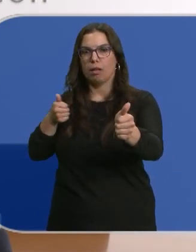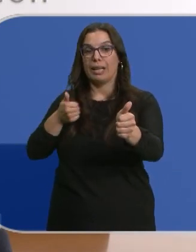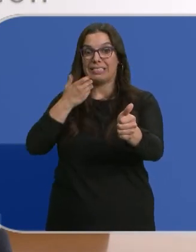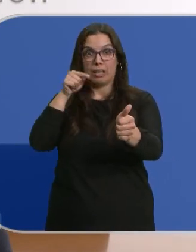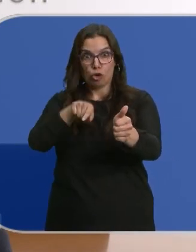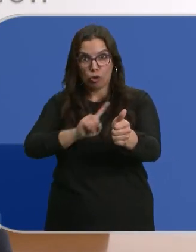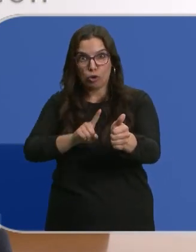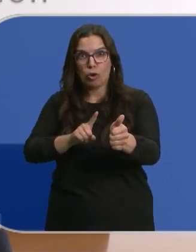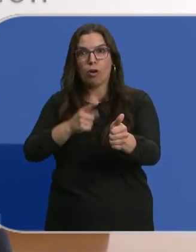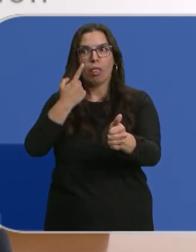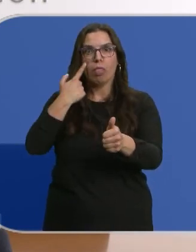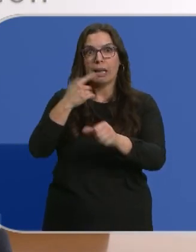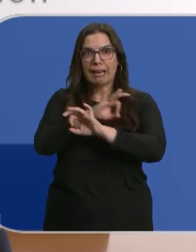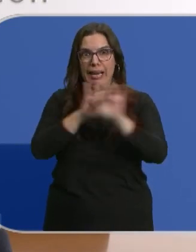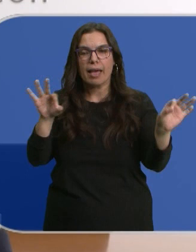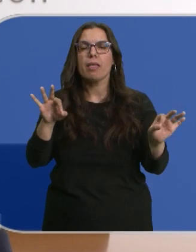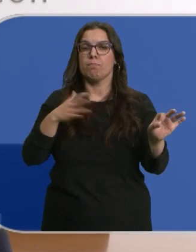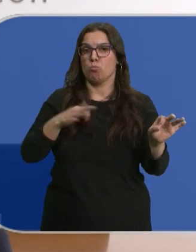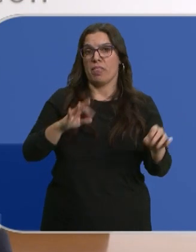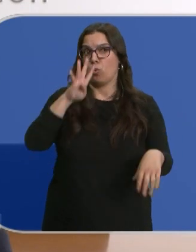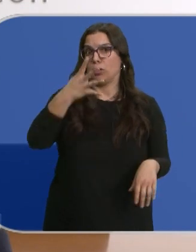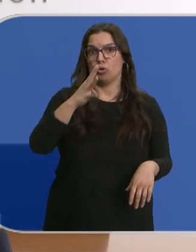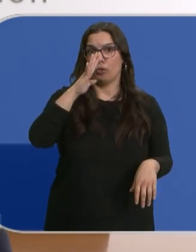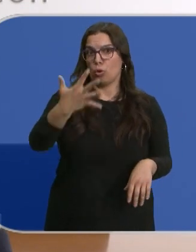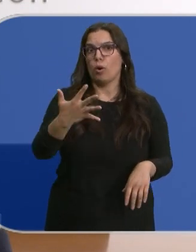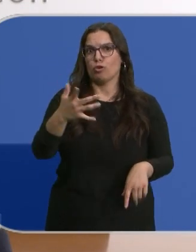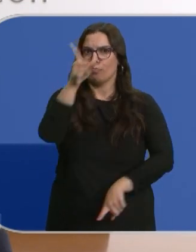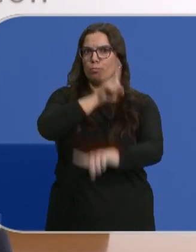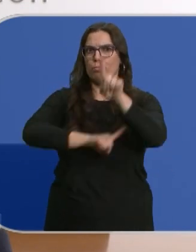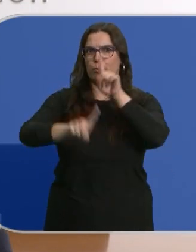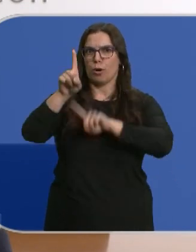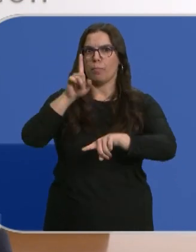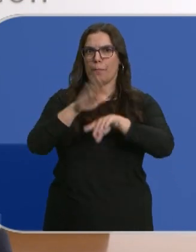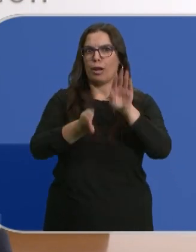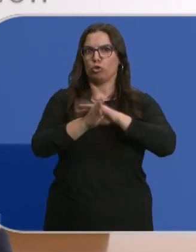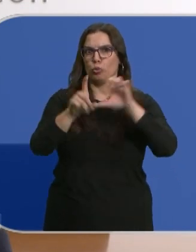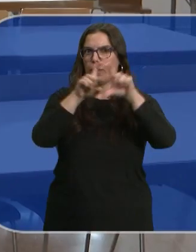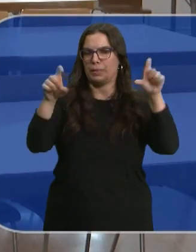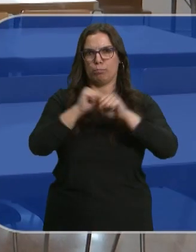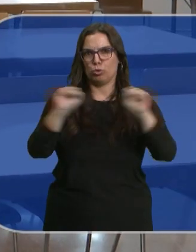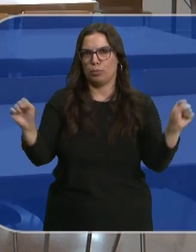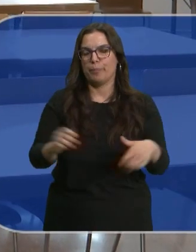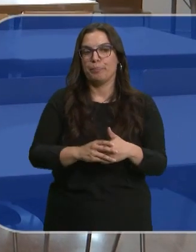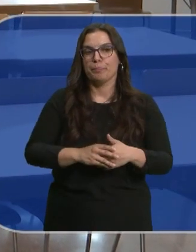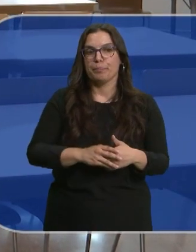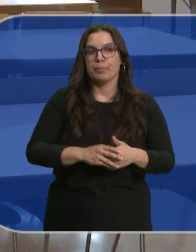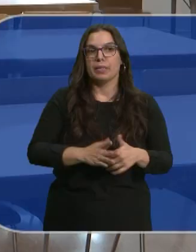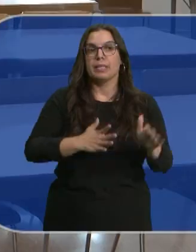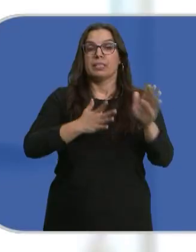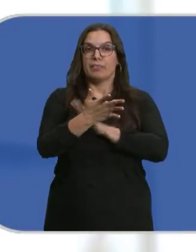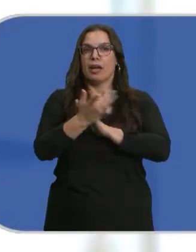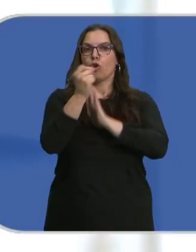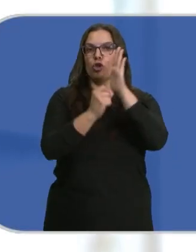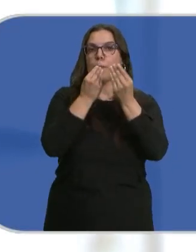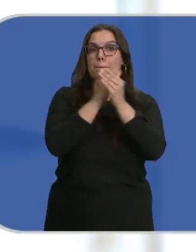atento a este tema, posiblemente en cuatro o cinco años tenga muchos problemas para mantener su empresa abierta. Y no solo que estén en las